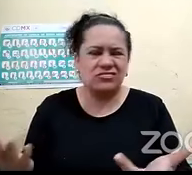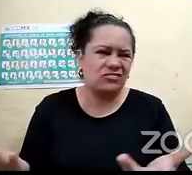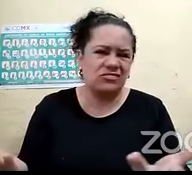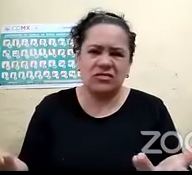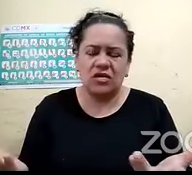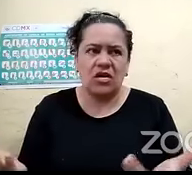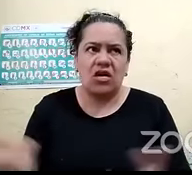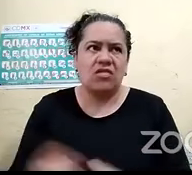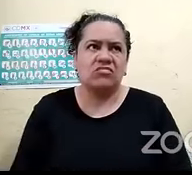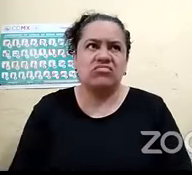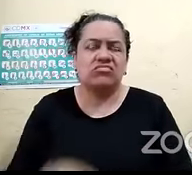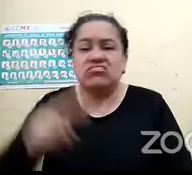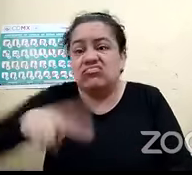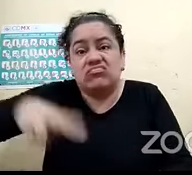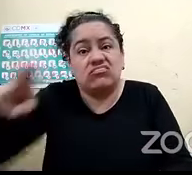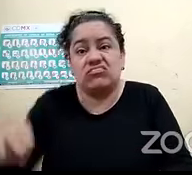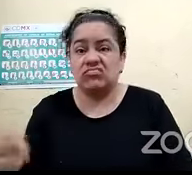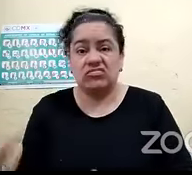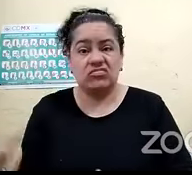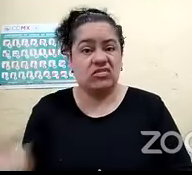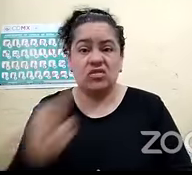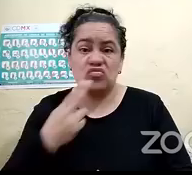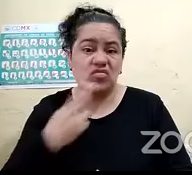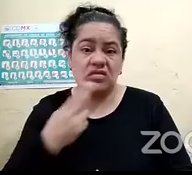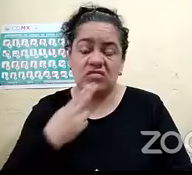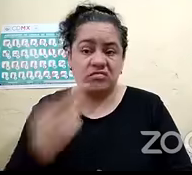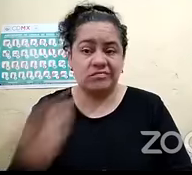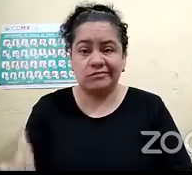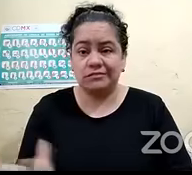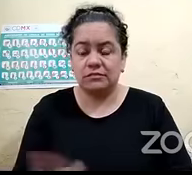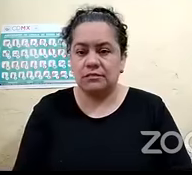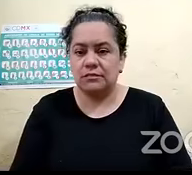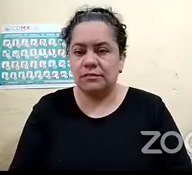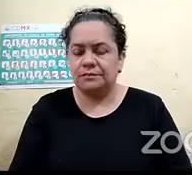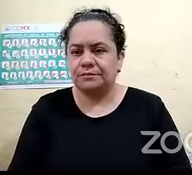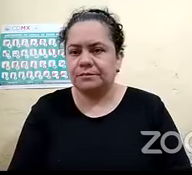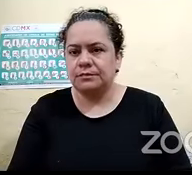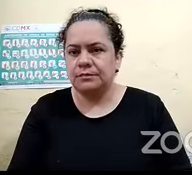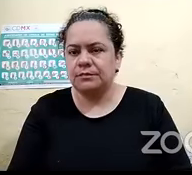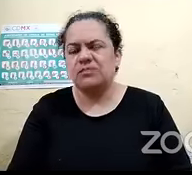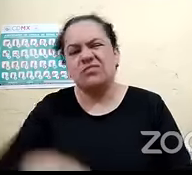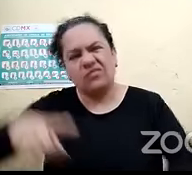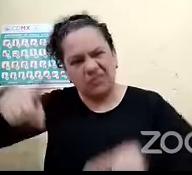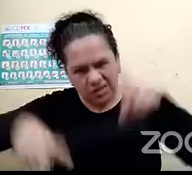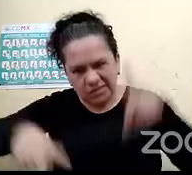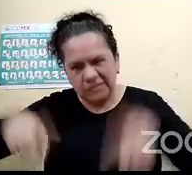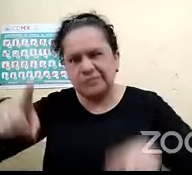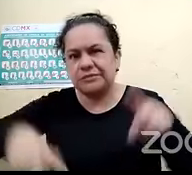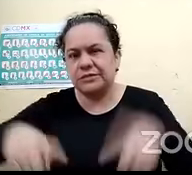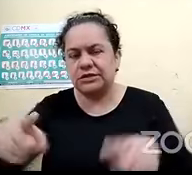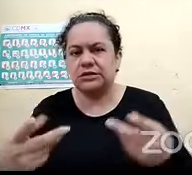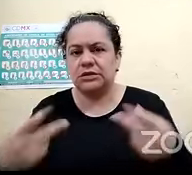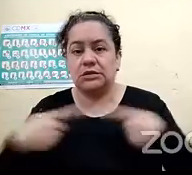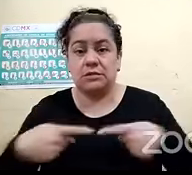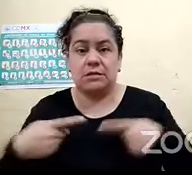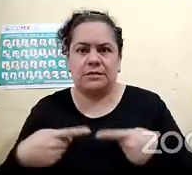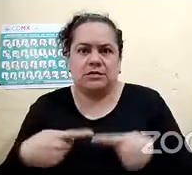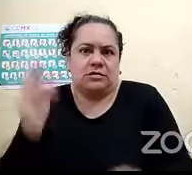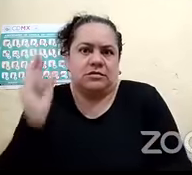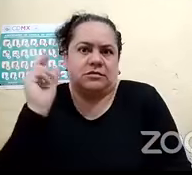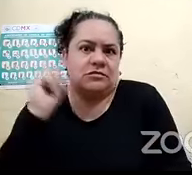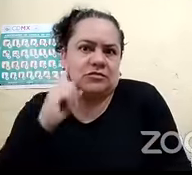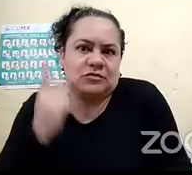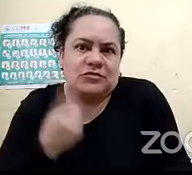utilizado esa técnica y también dependiendo porque si es una persona sorda pues